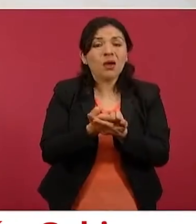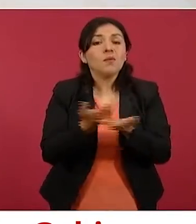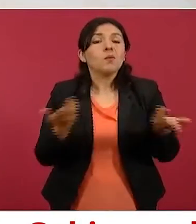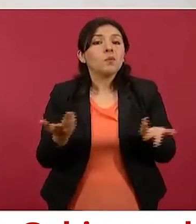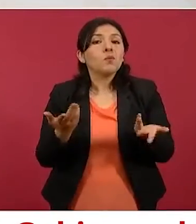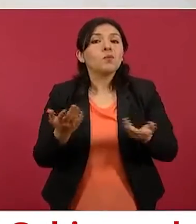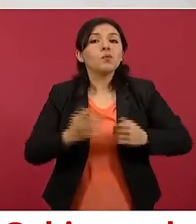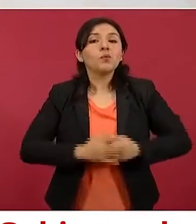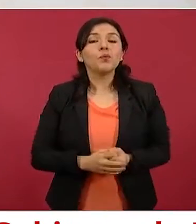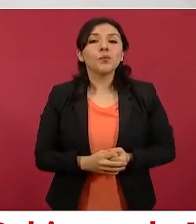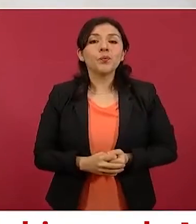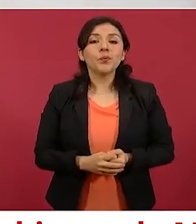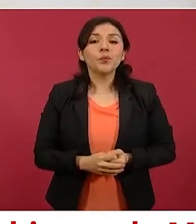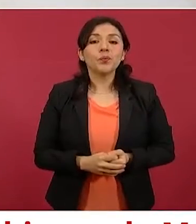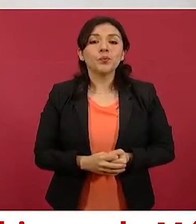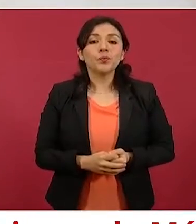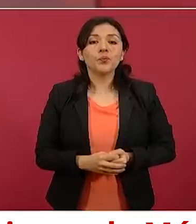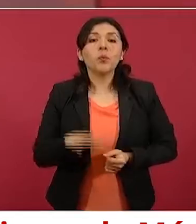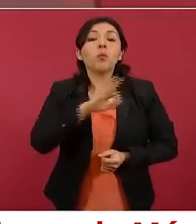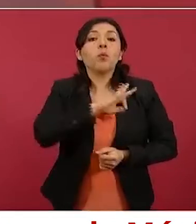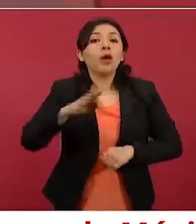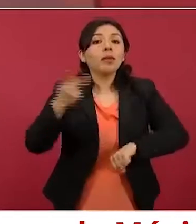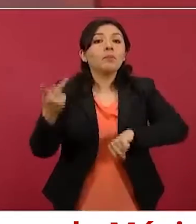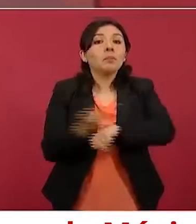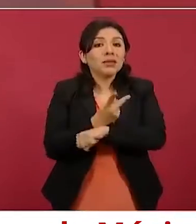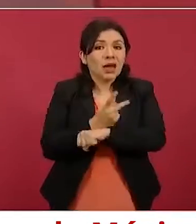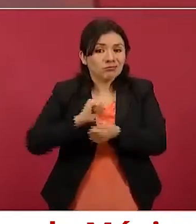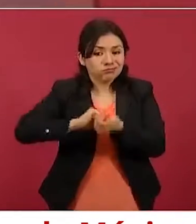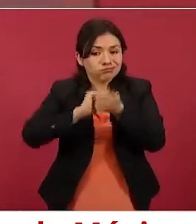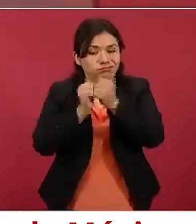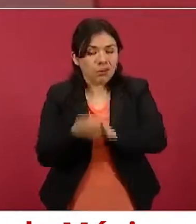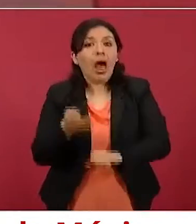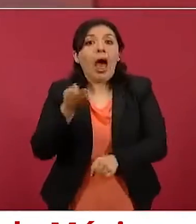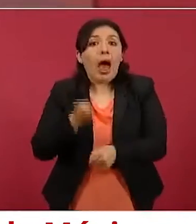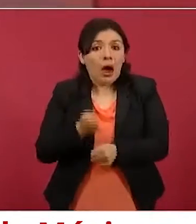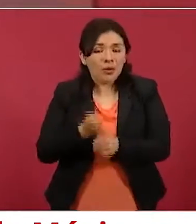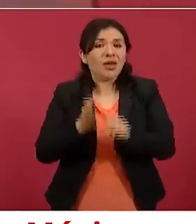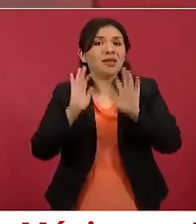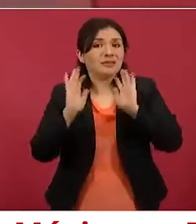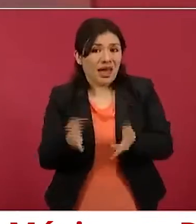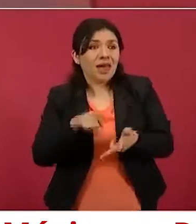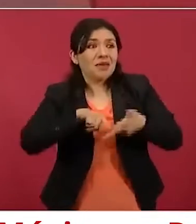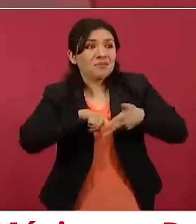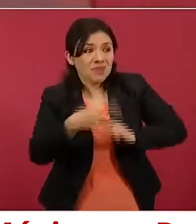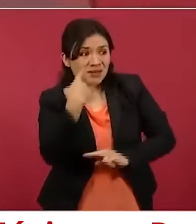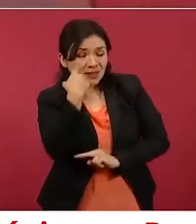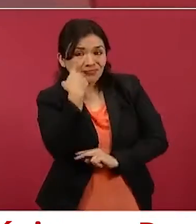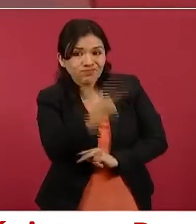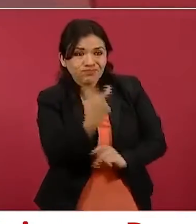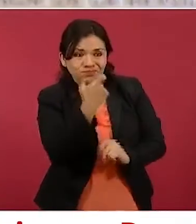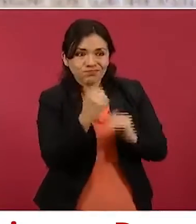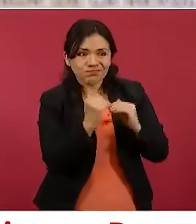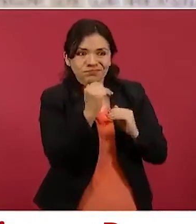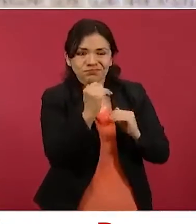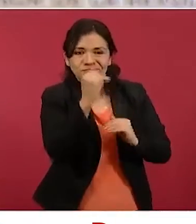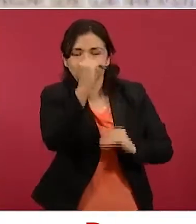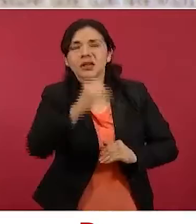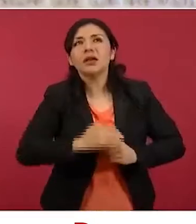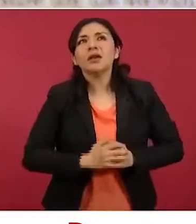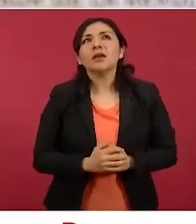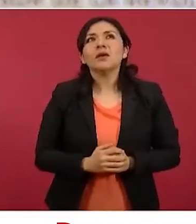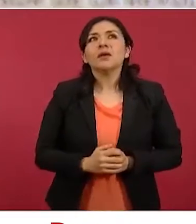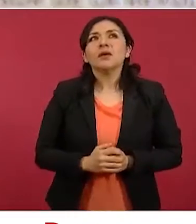generar, que de hecho ya está produciéndose, estamos